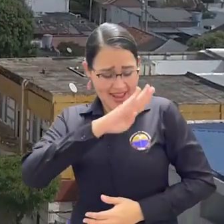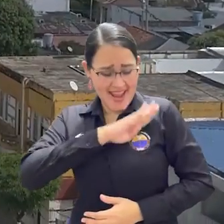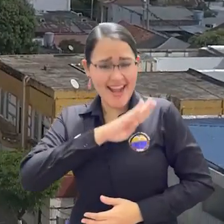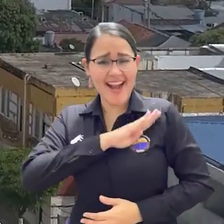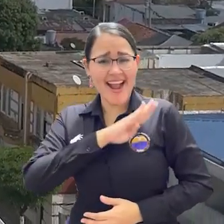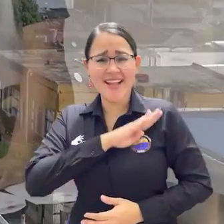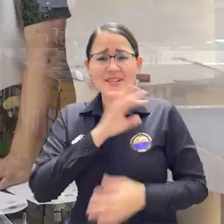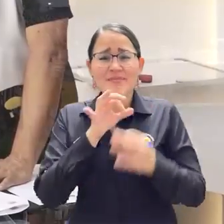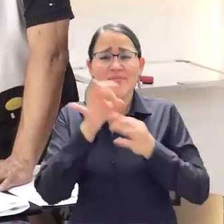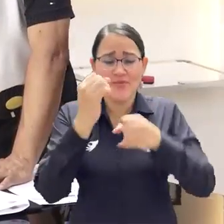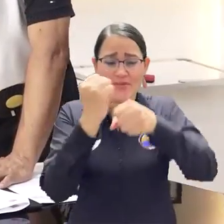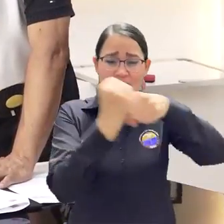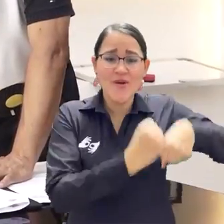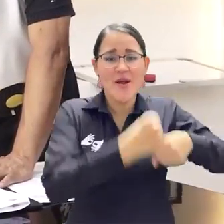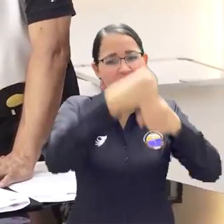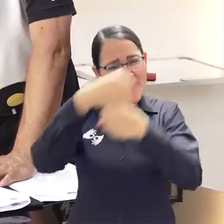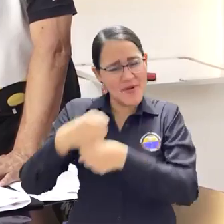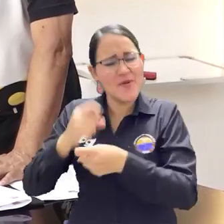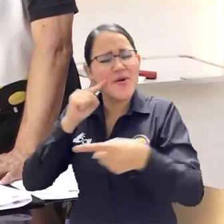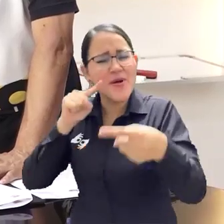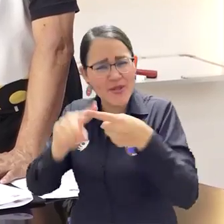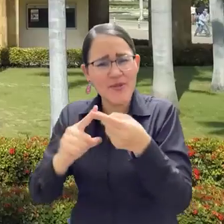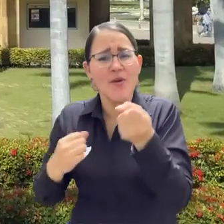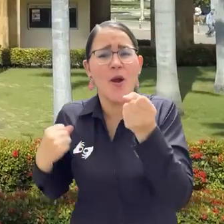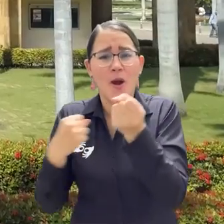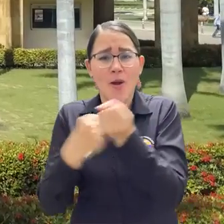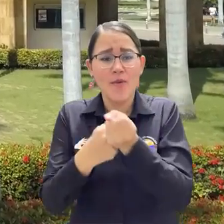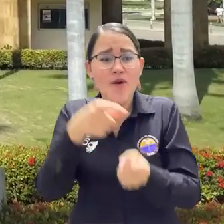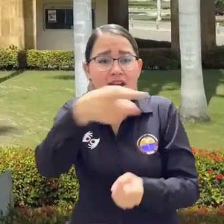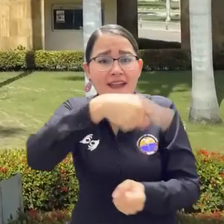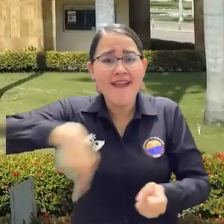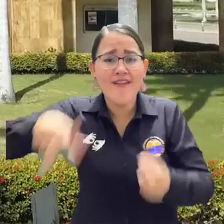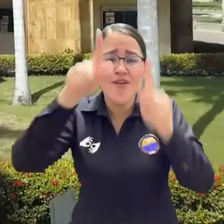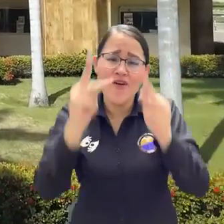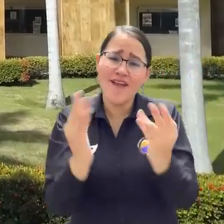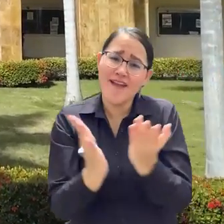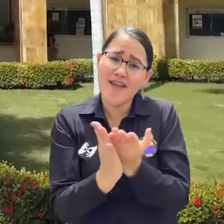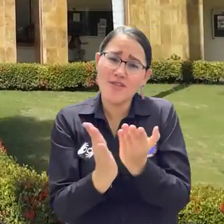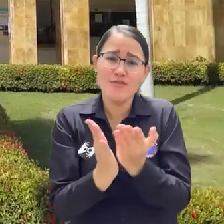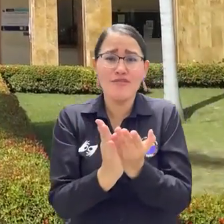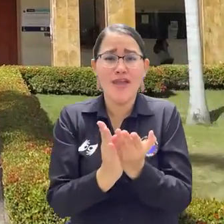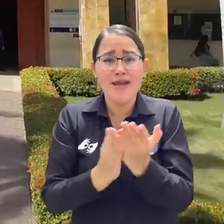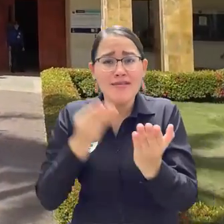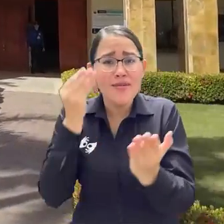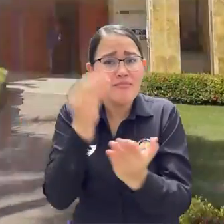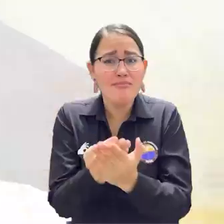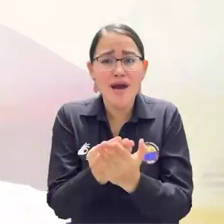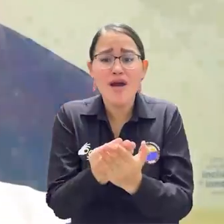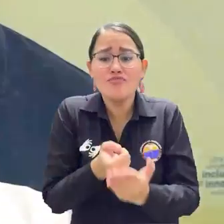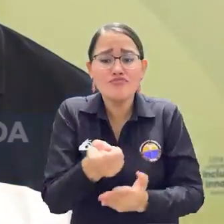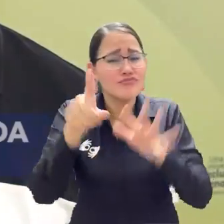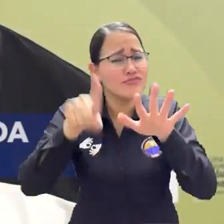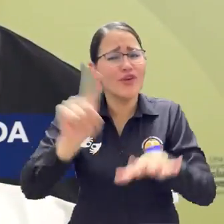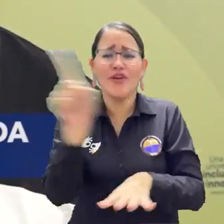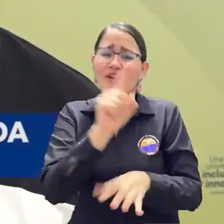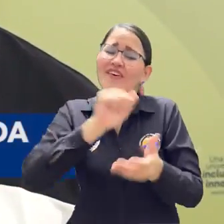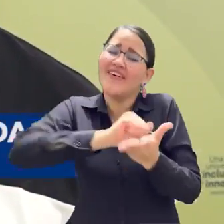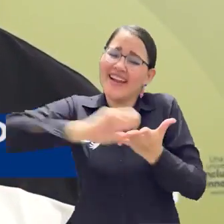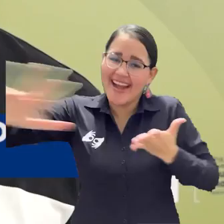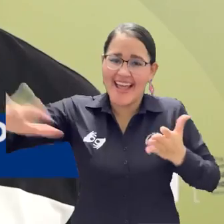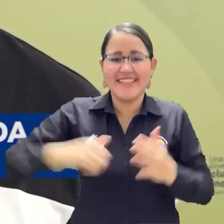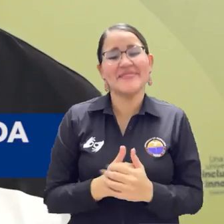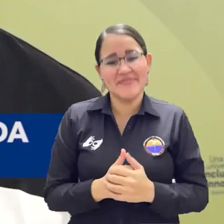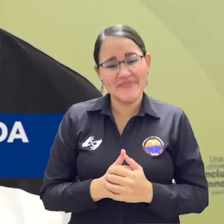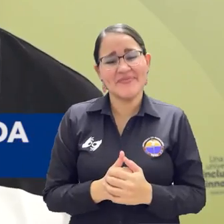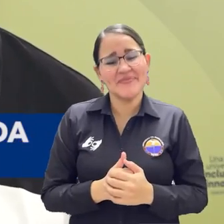Alcaldía del Banco se sumó a la gratuidad de Unimagdalena Aportamos una importante suma para